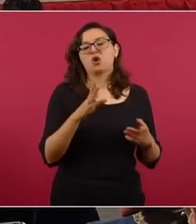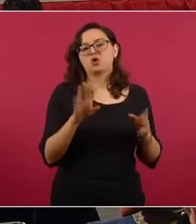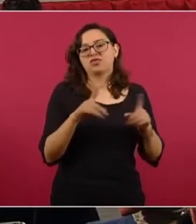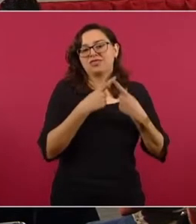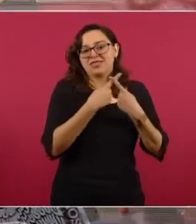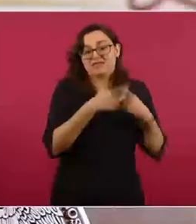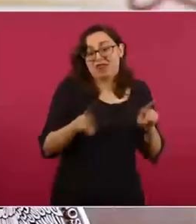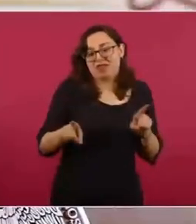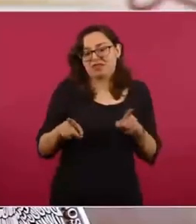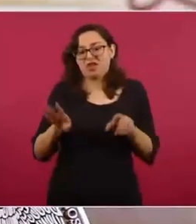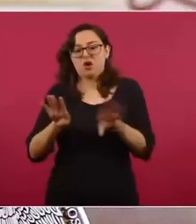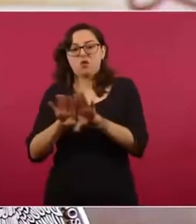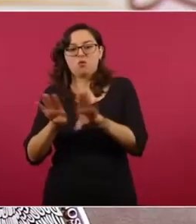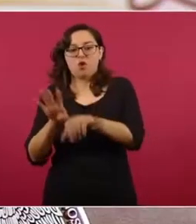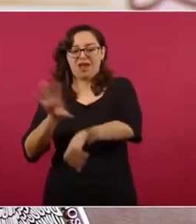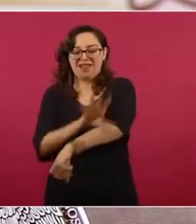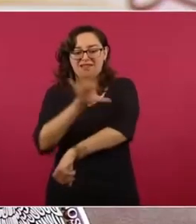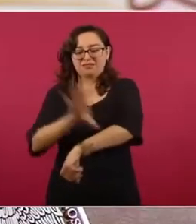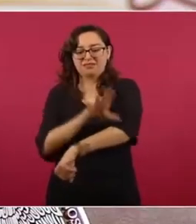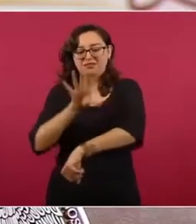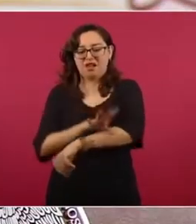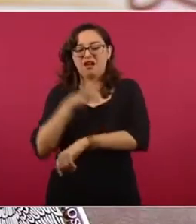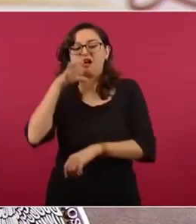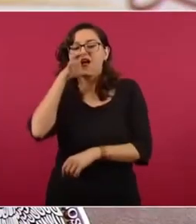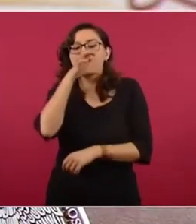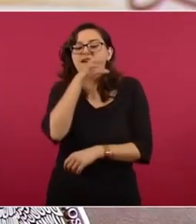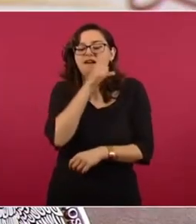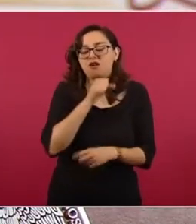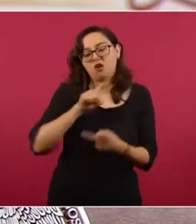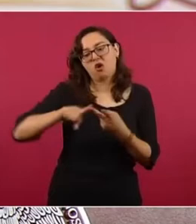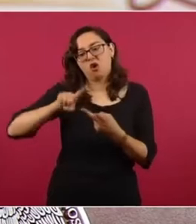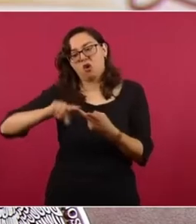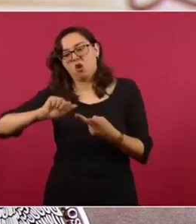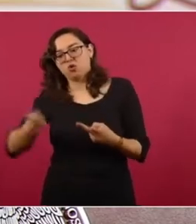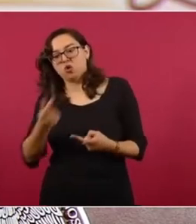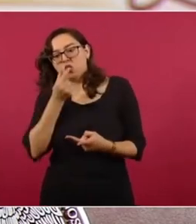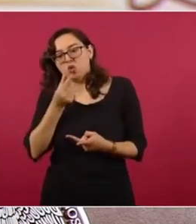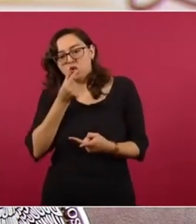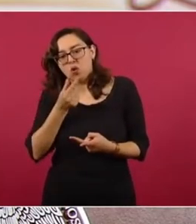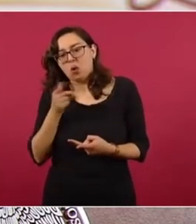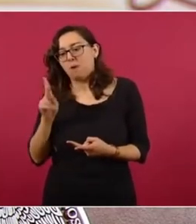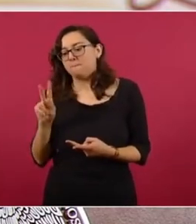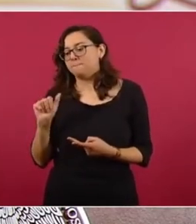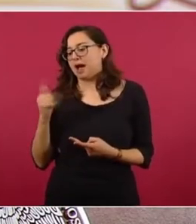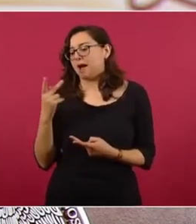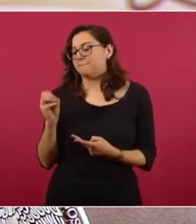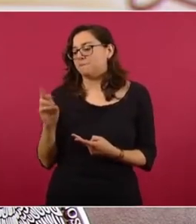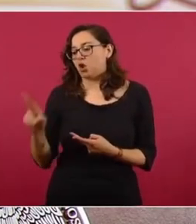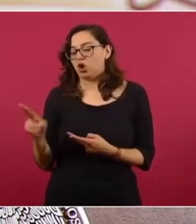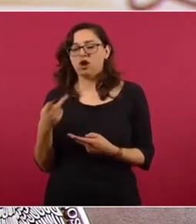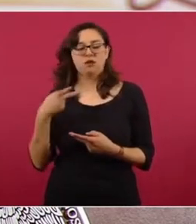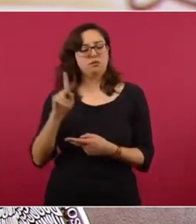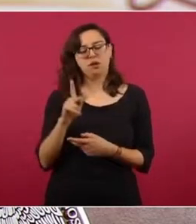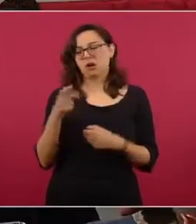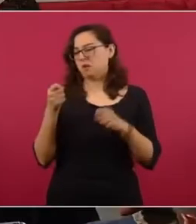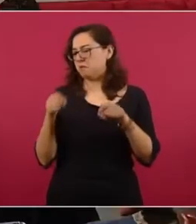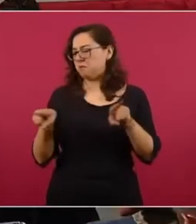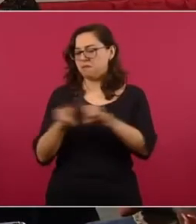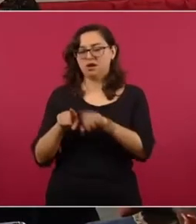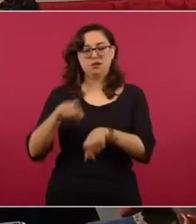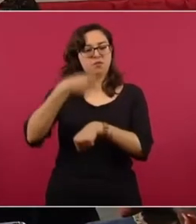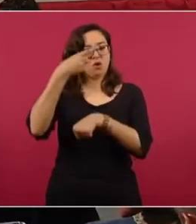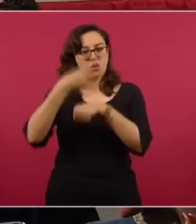pequeñas diferencias tecnológicas, pero desde luego causan estos mismos efectos adversos. Ahora,